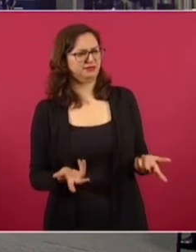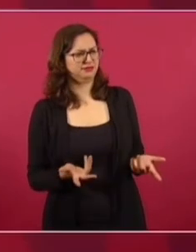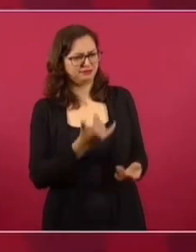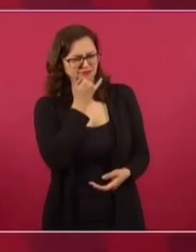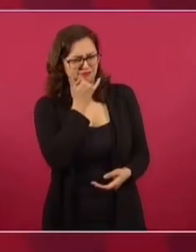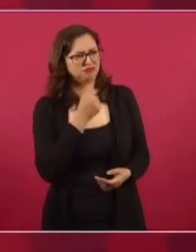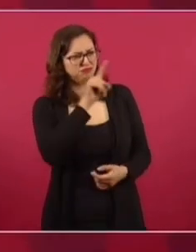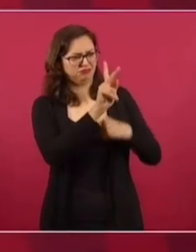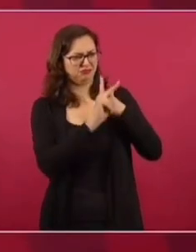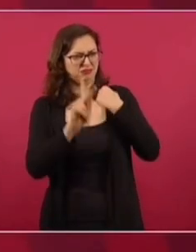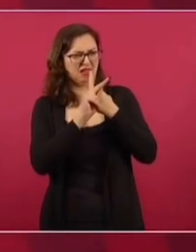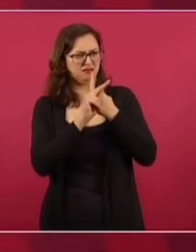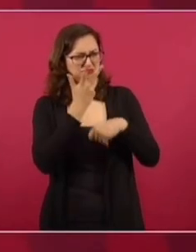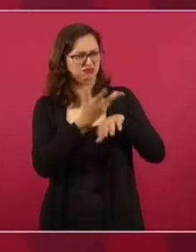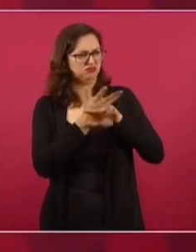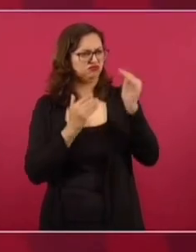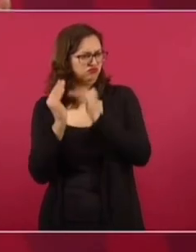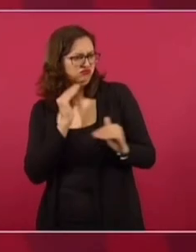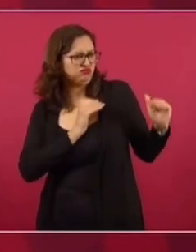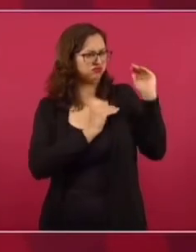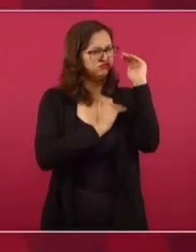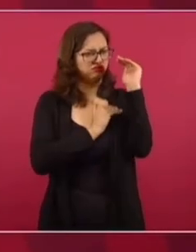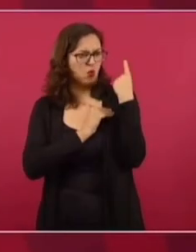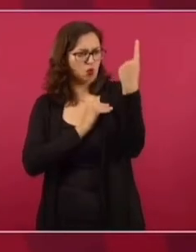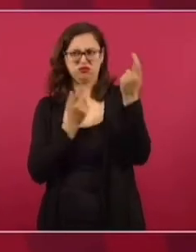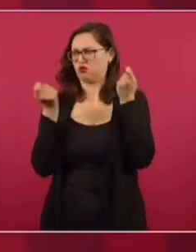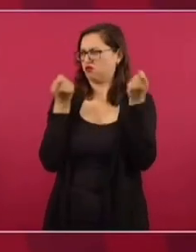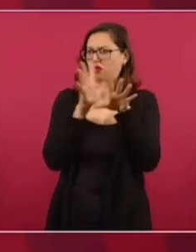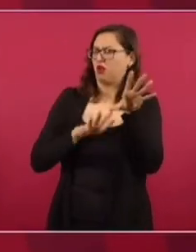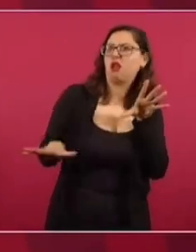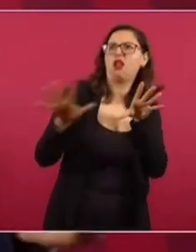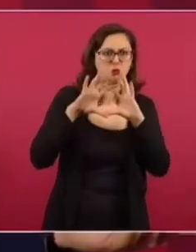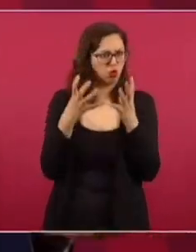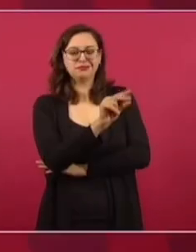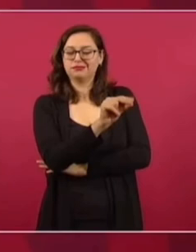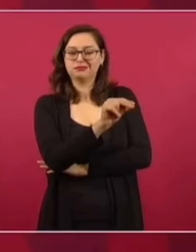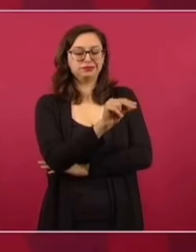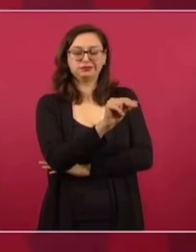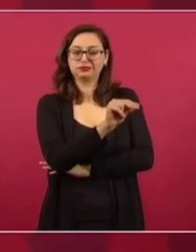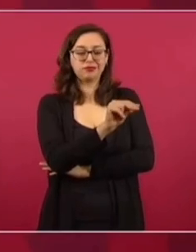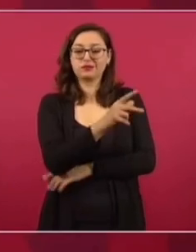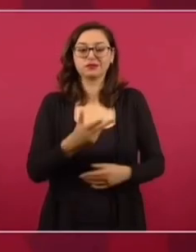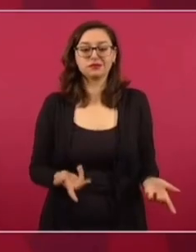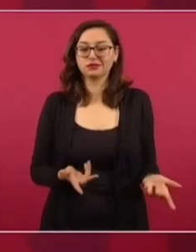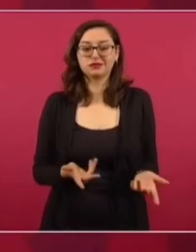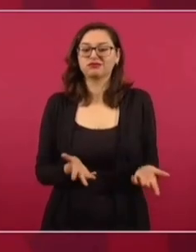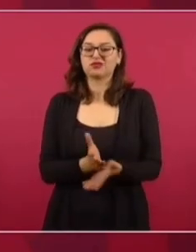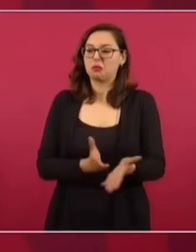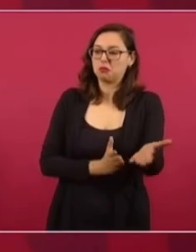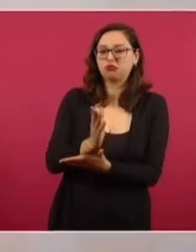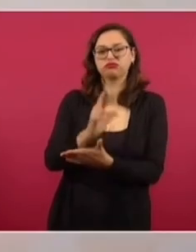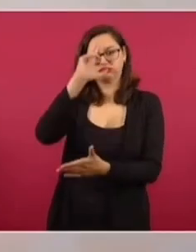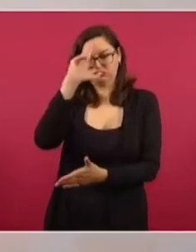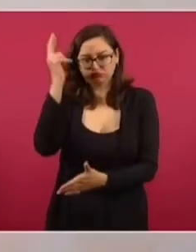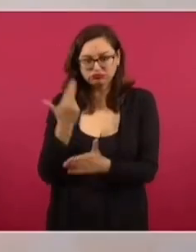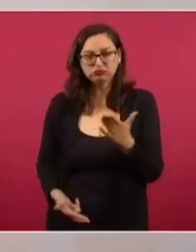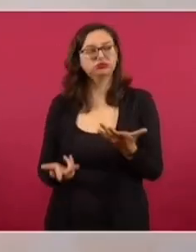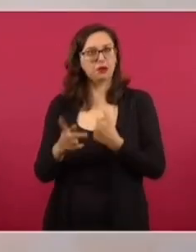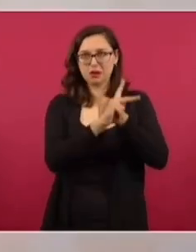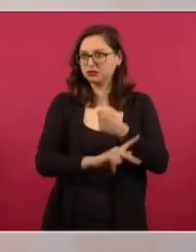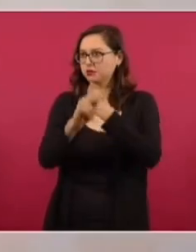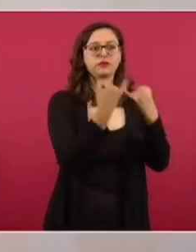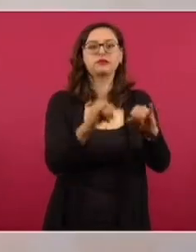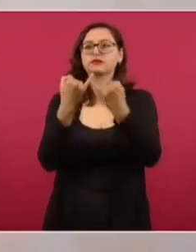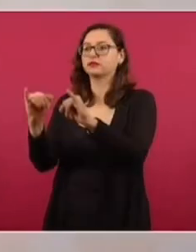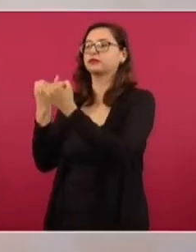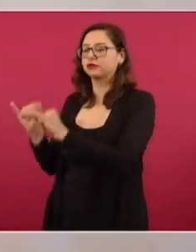nación a excluir a otra? ¿Hay gobierno mundial? No. El intervencionismo, la falta de respeto a las independencias de los